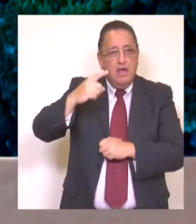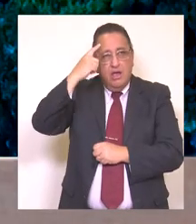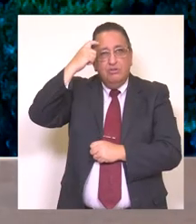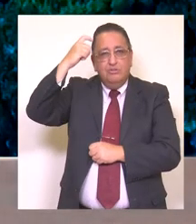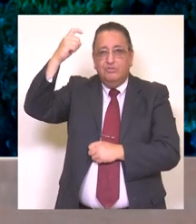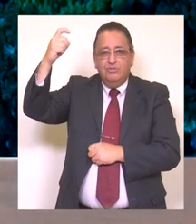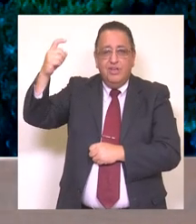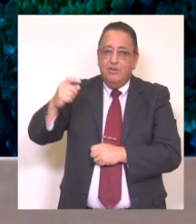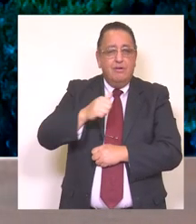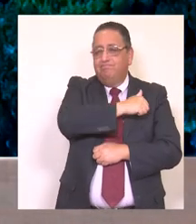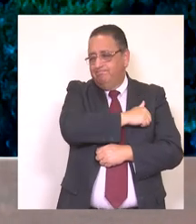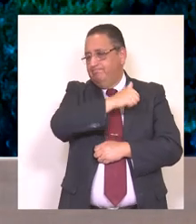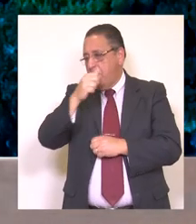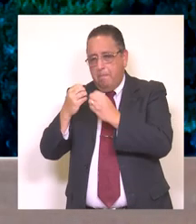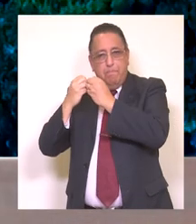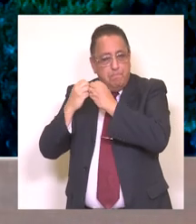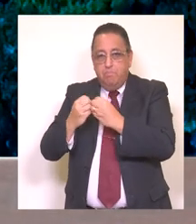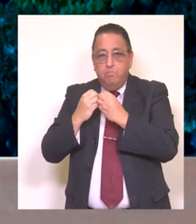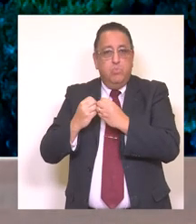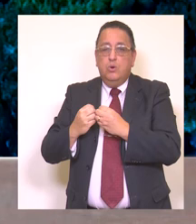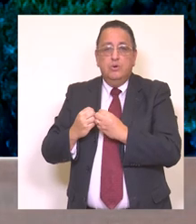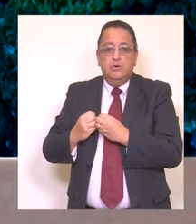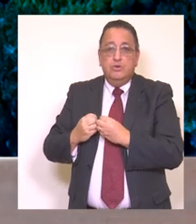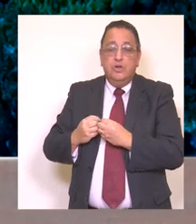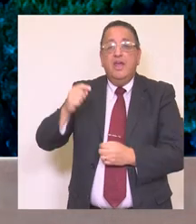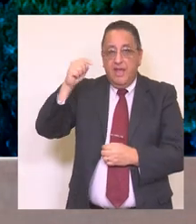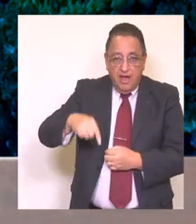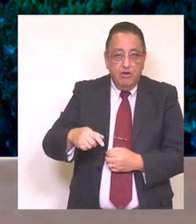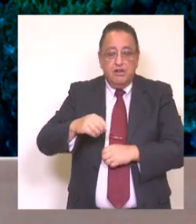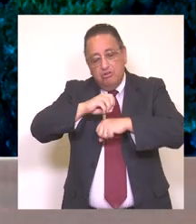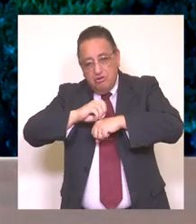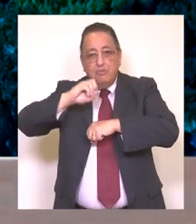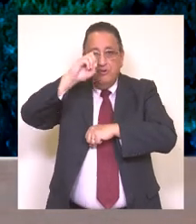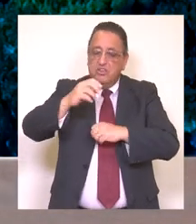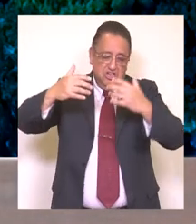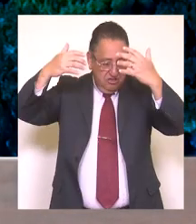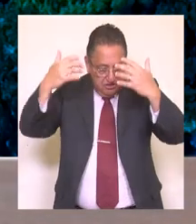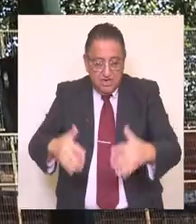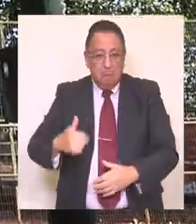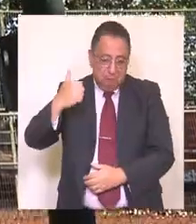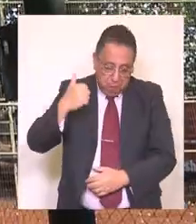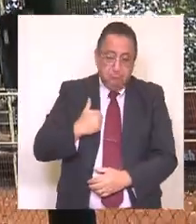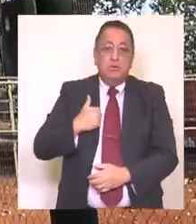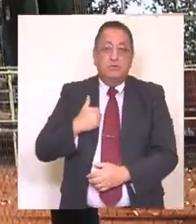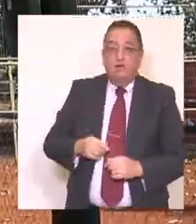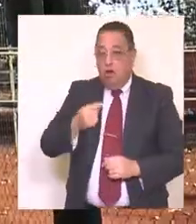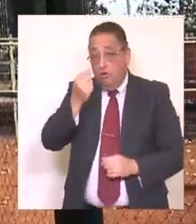Un sueño anhelado por muchos y que hoy día nosotros podemos decir con mucho orgullo que hemos logrado concretar.